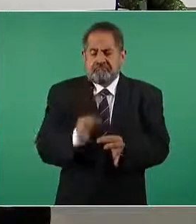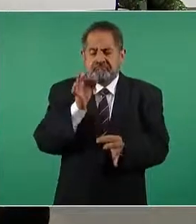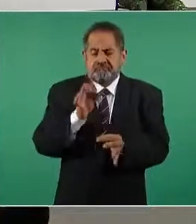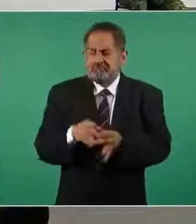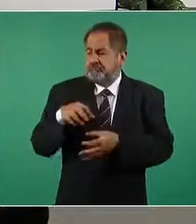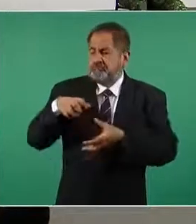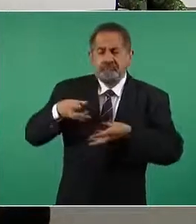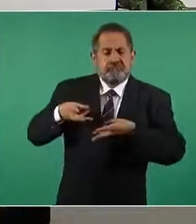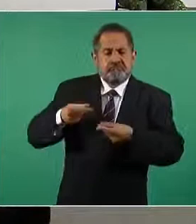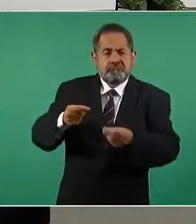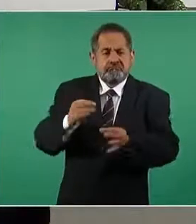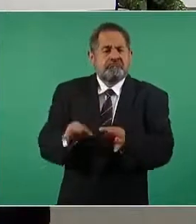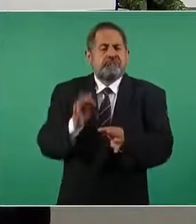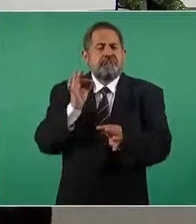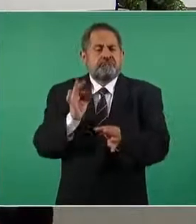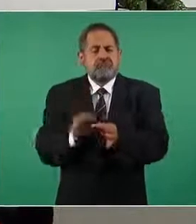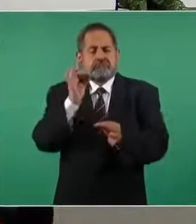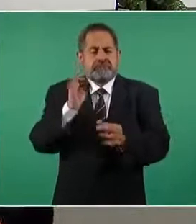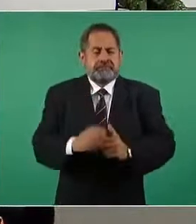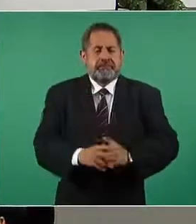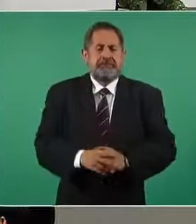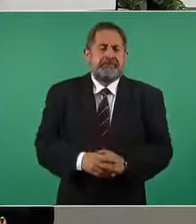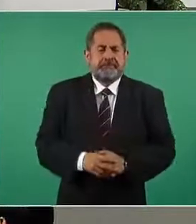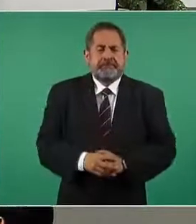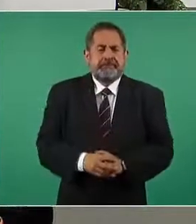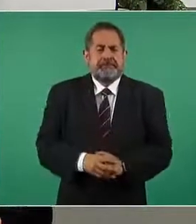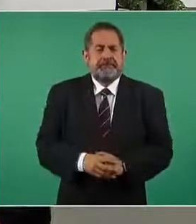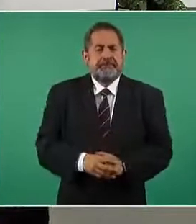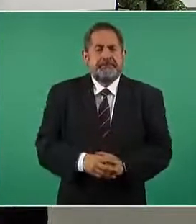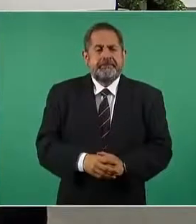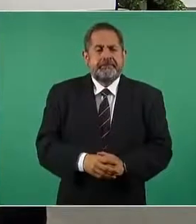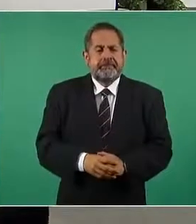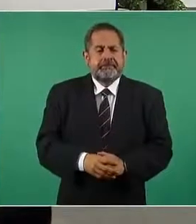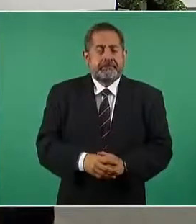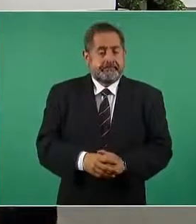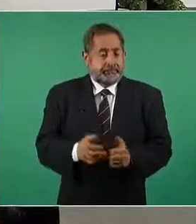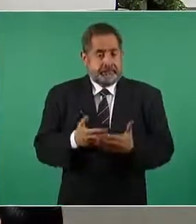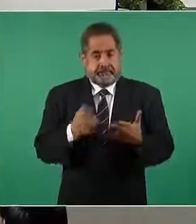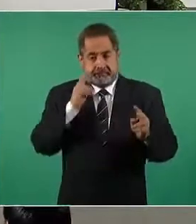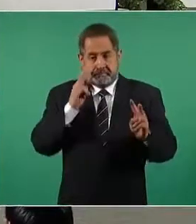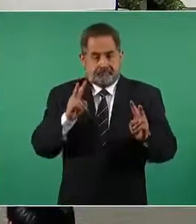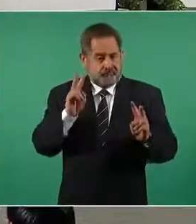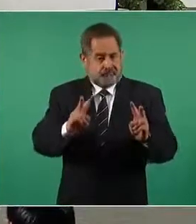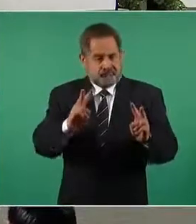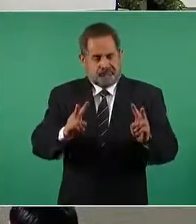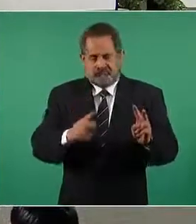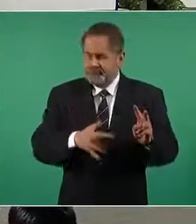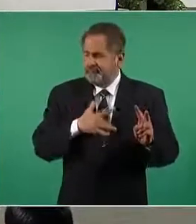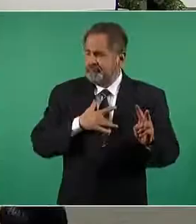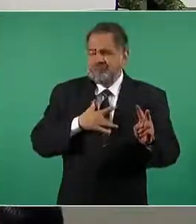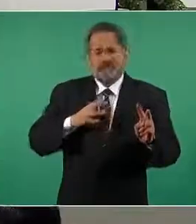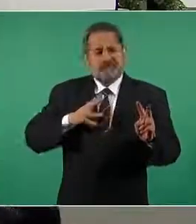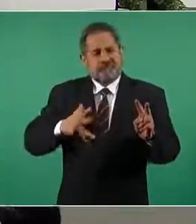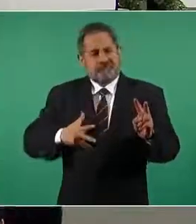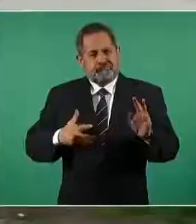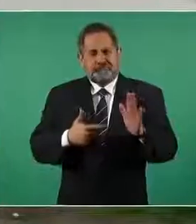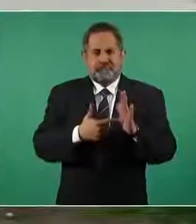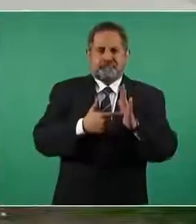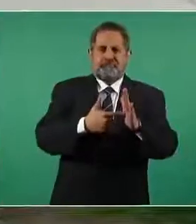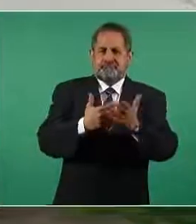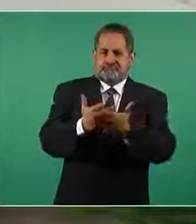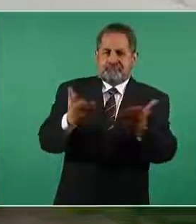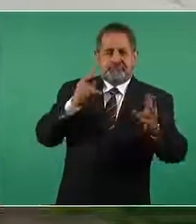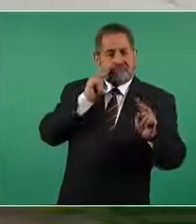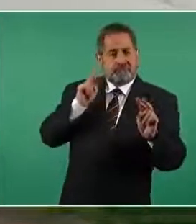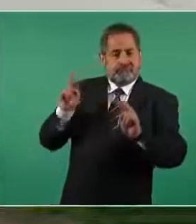presupuesto la siguiente por favor hoy es un orgullo poder referirle a la